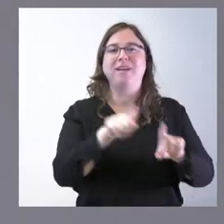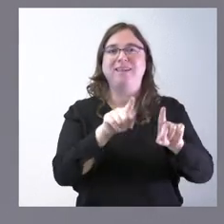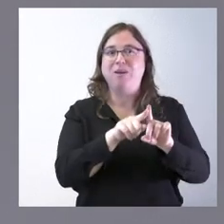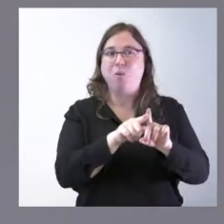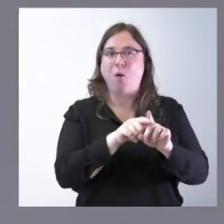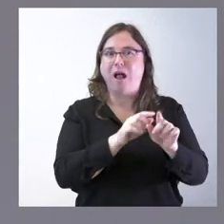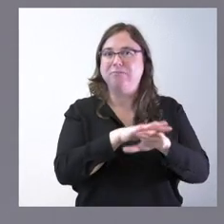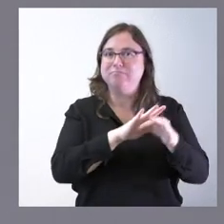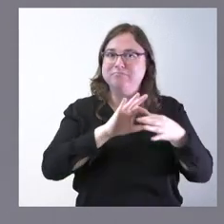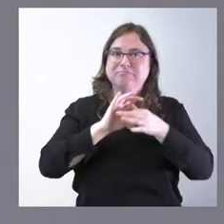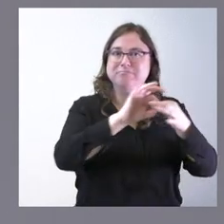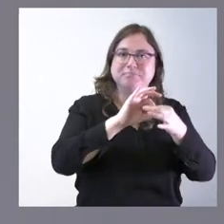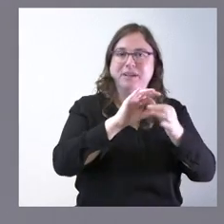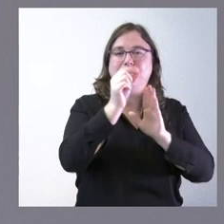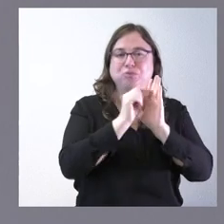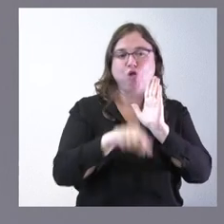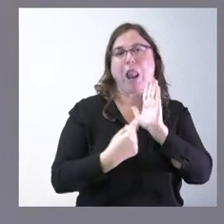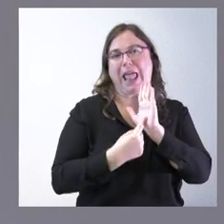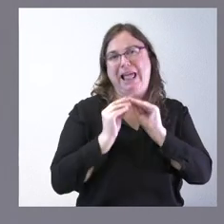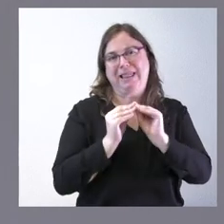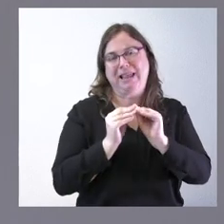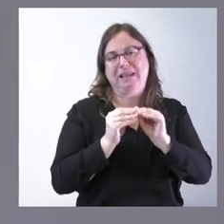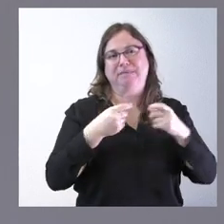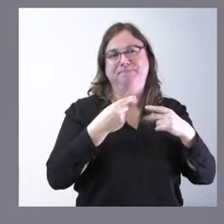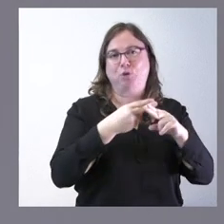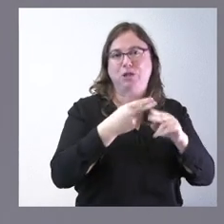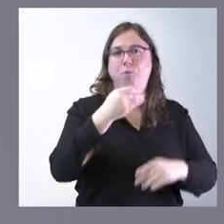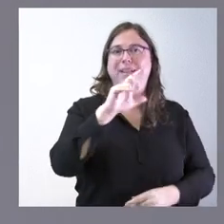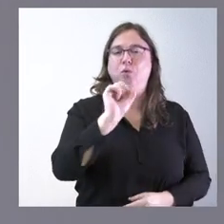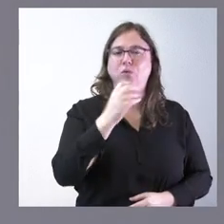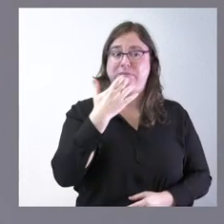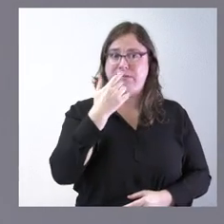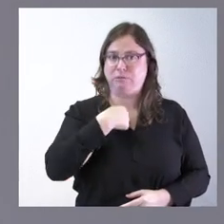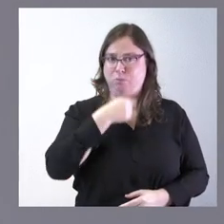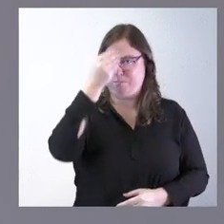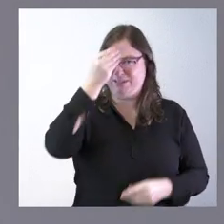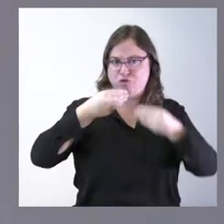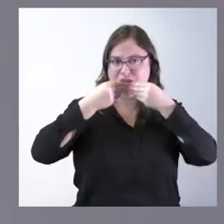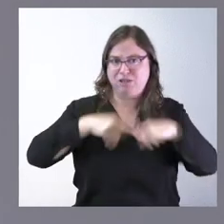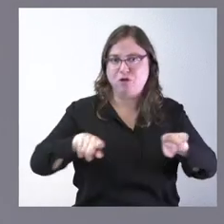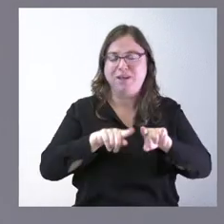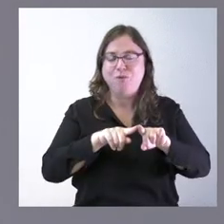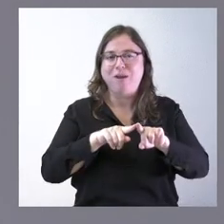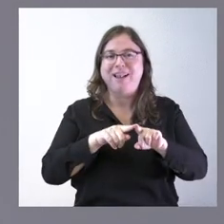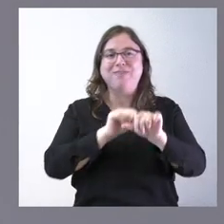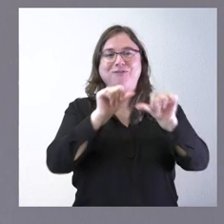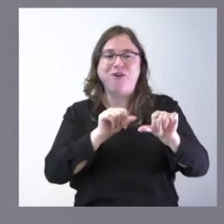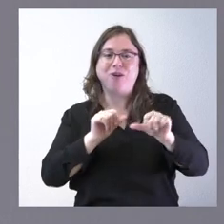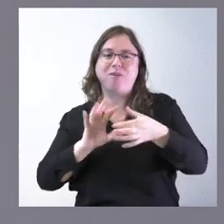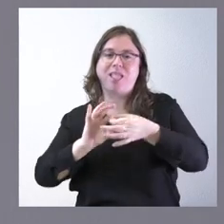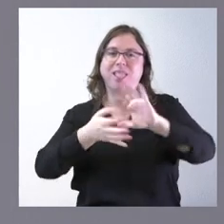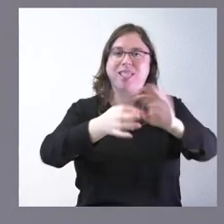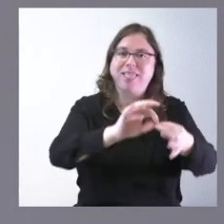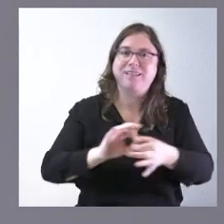básico en la relación de algunos de estos puntos de la ley para los que entendemos la historia como un elemento de integración de cohesión y de